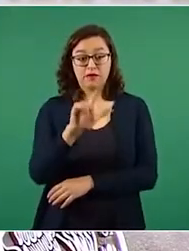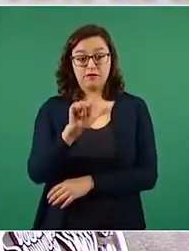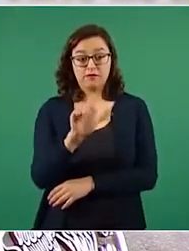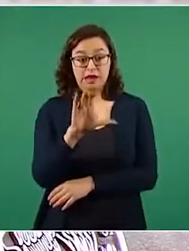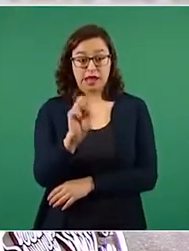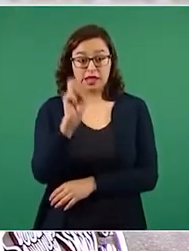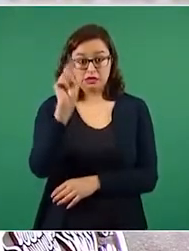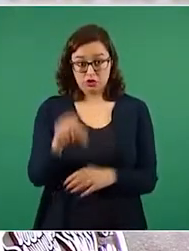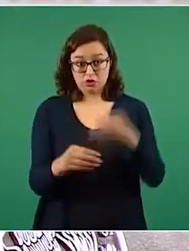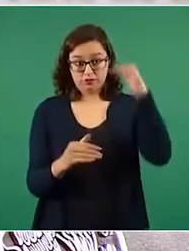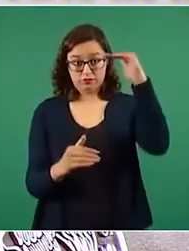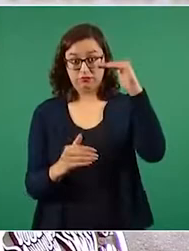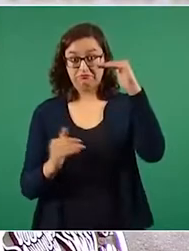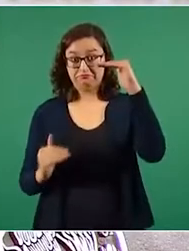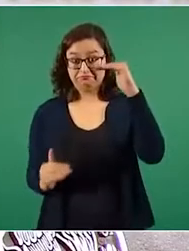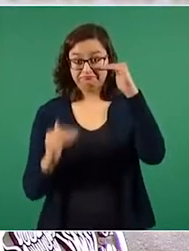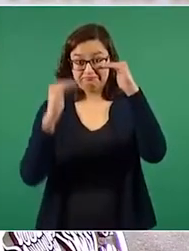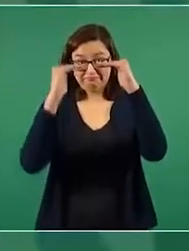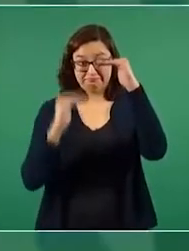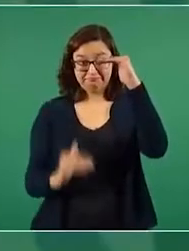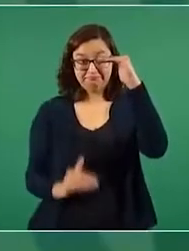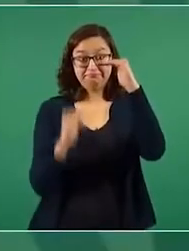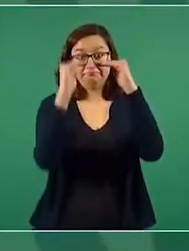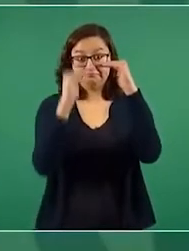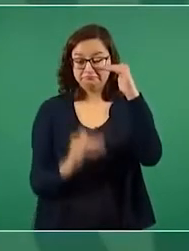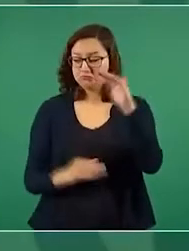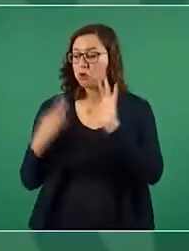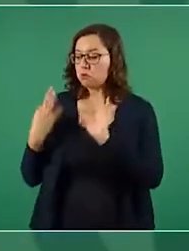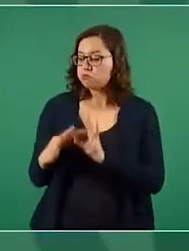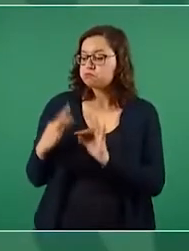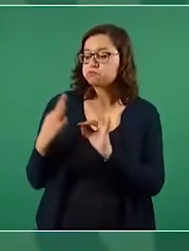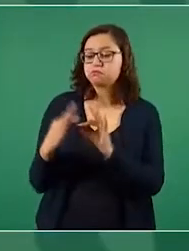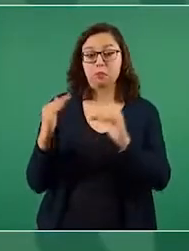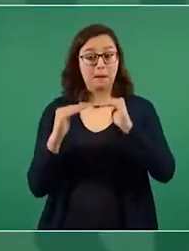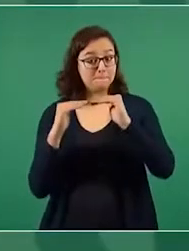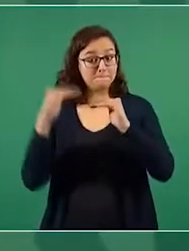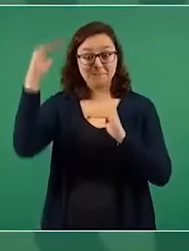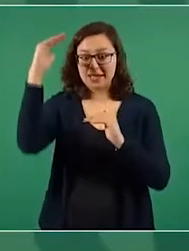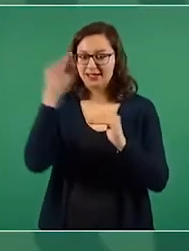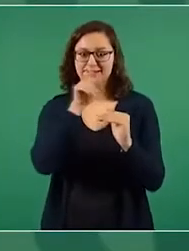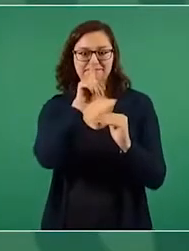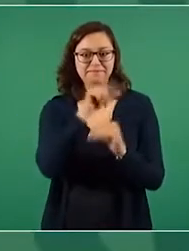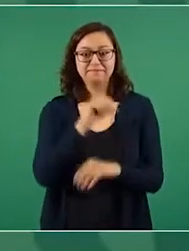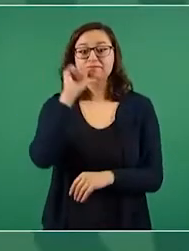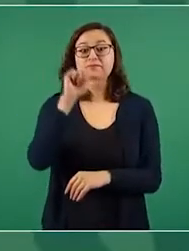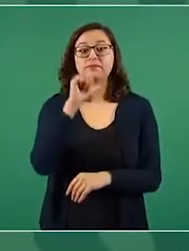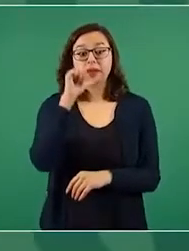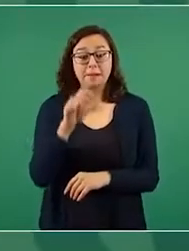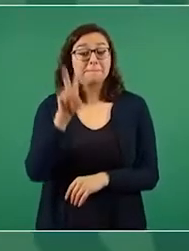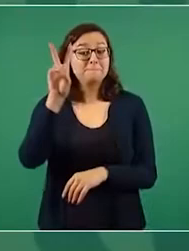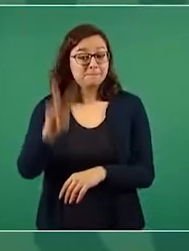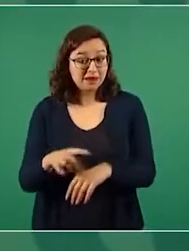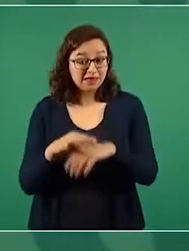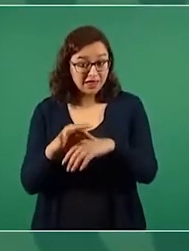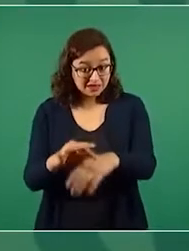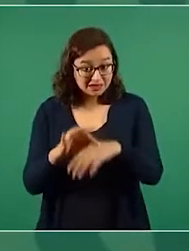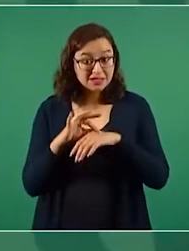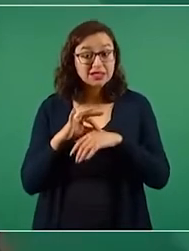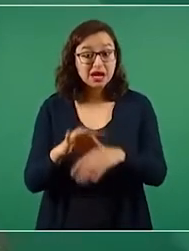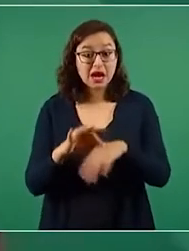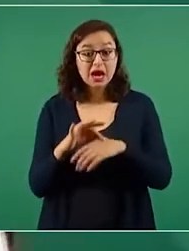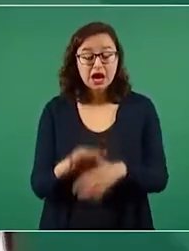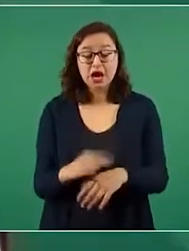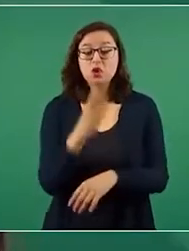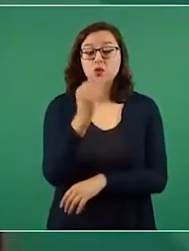incremento para la tarifa de alto consumo en términos reales ha sido sólo de 9.1 por ciento,